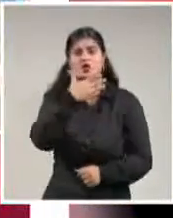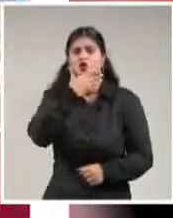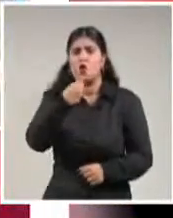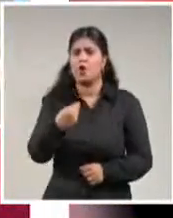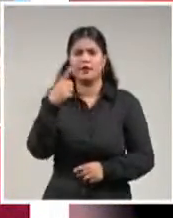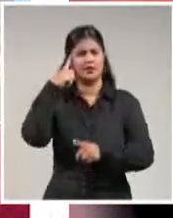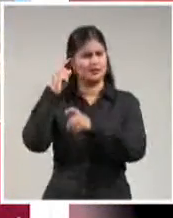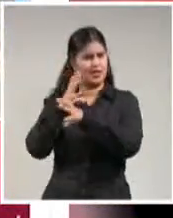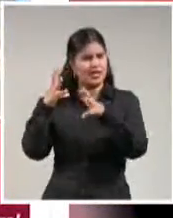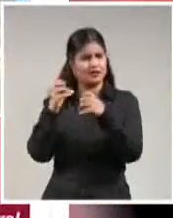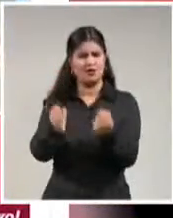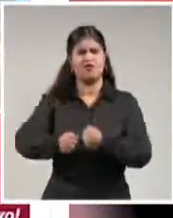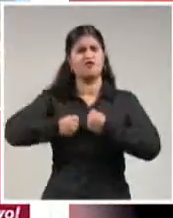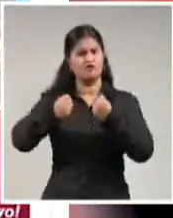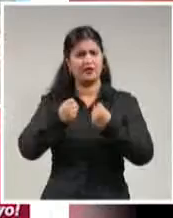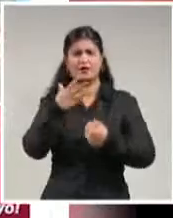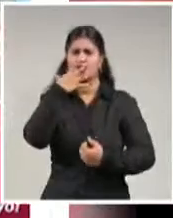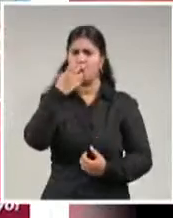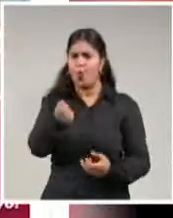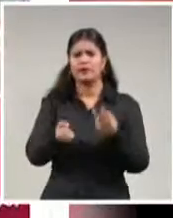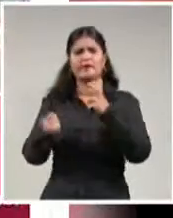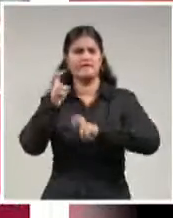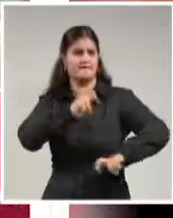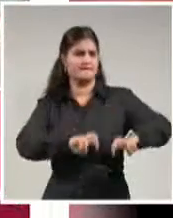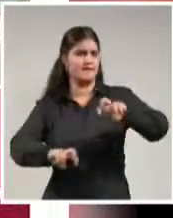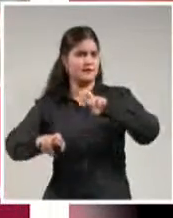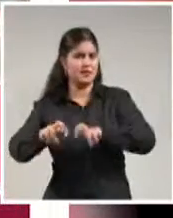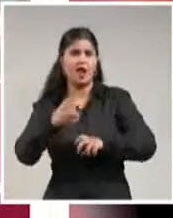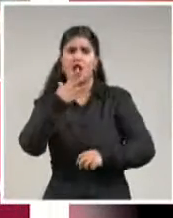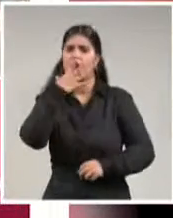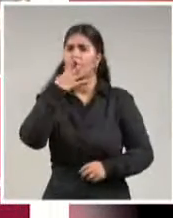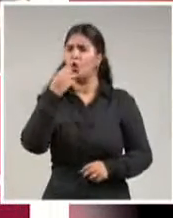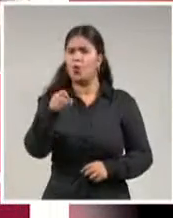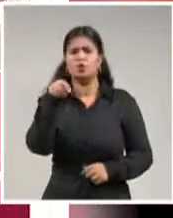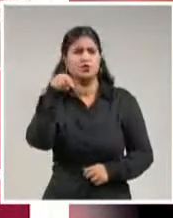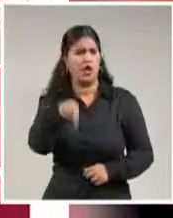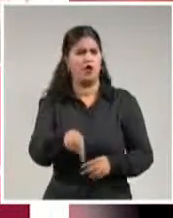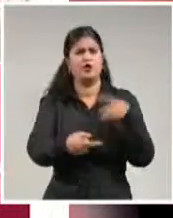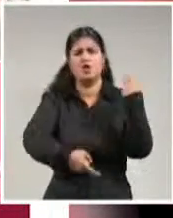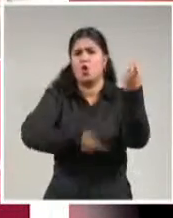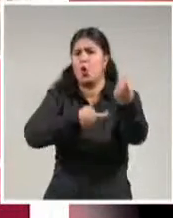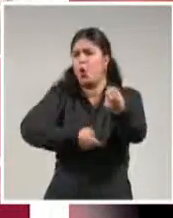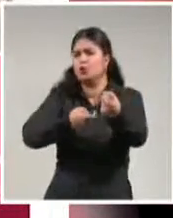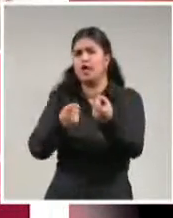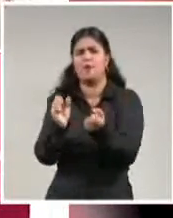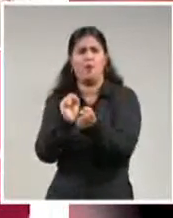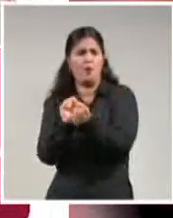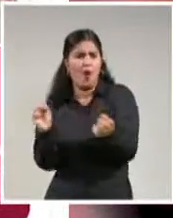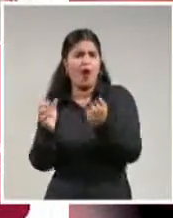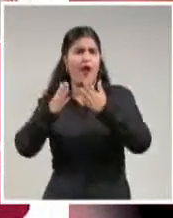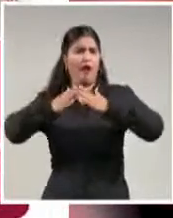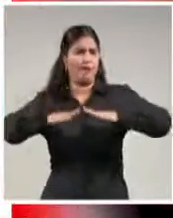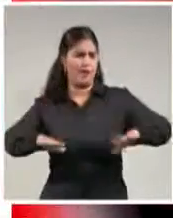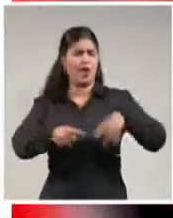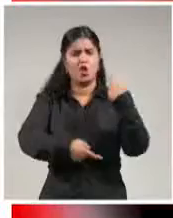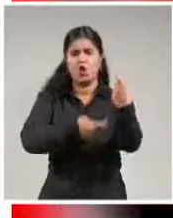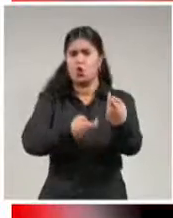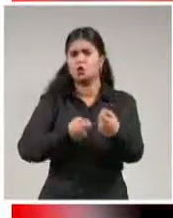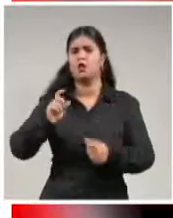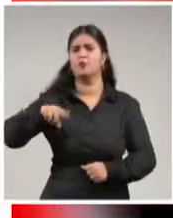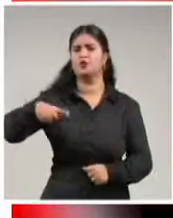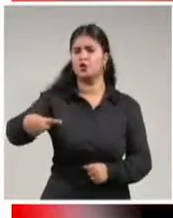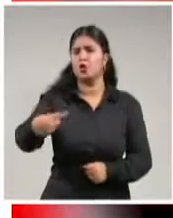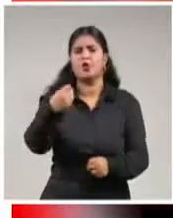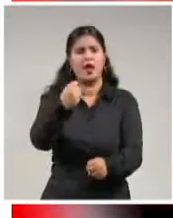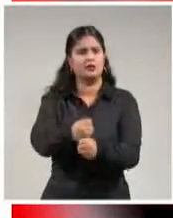Antonio, a los Fructuoso, a los Fran País, no luchando hoy por una esperanza, sino luchando por una realidad y por